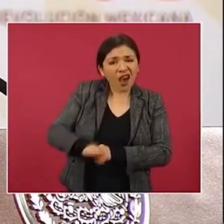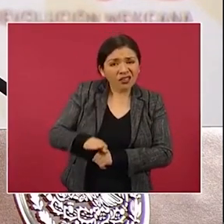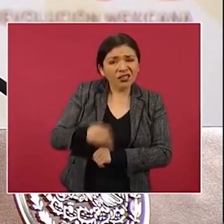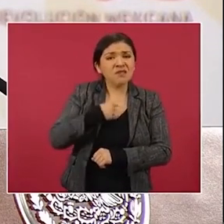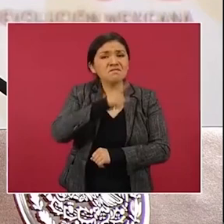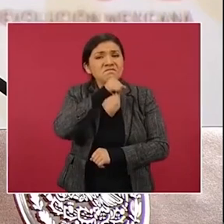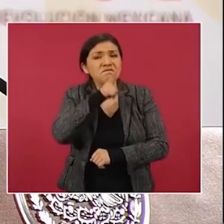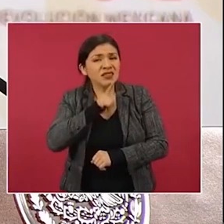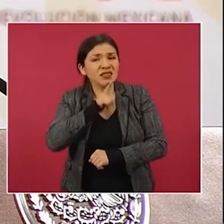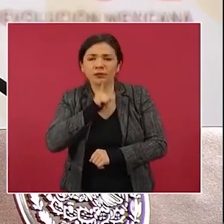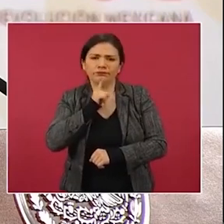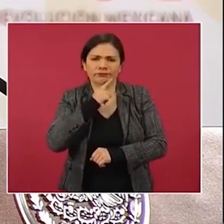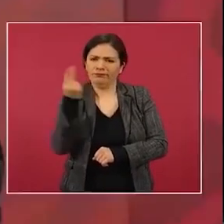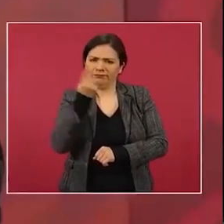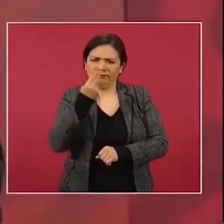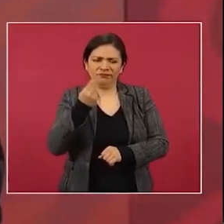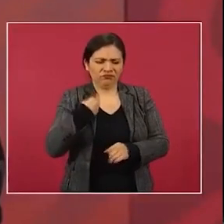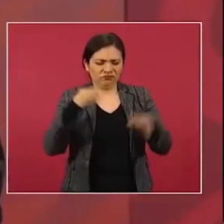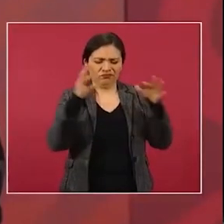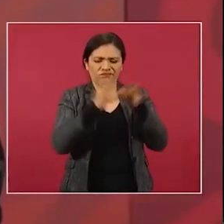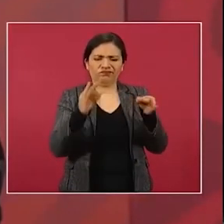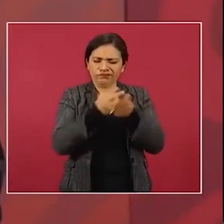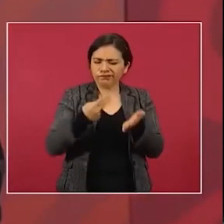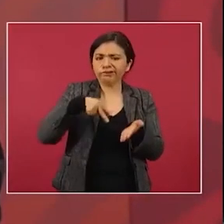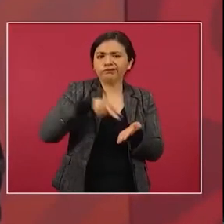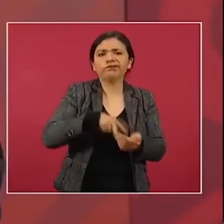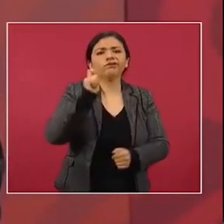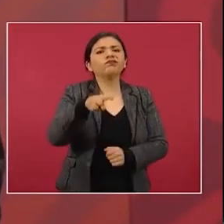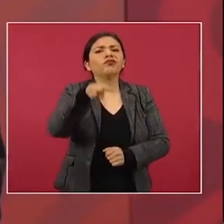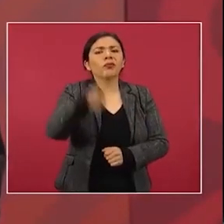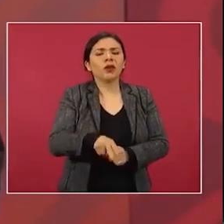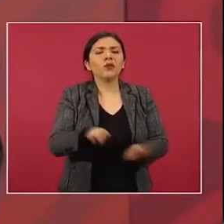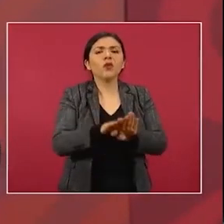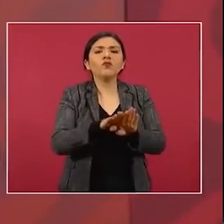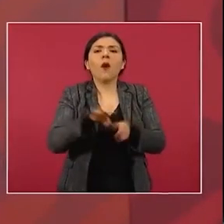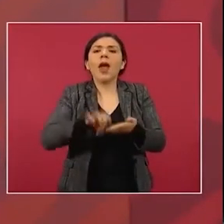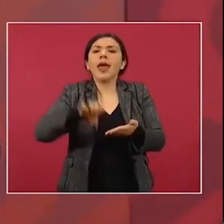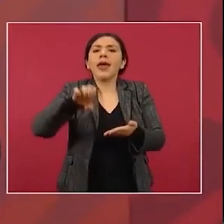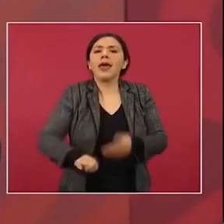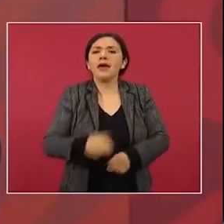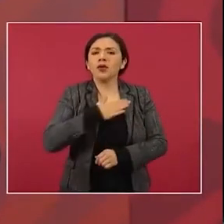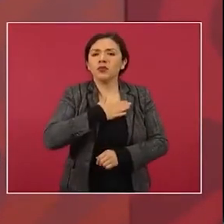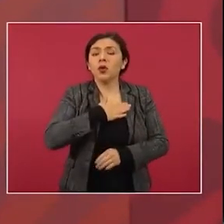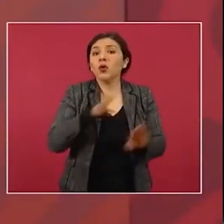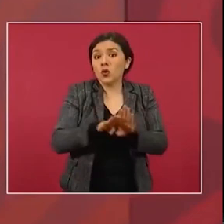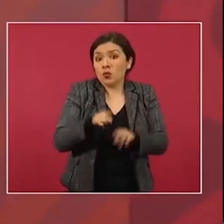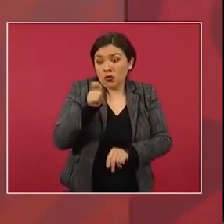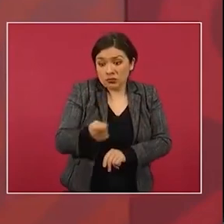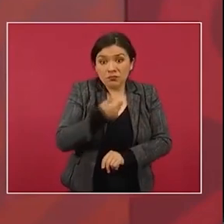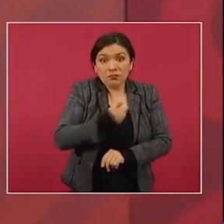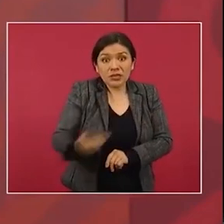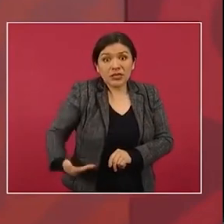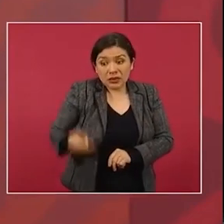se debe de predicar con el ejemplo, es el caso de la presidencia,